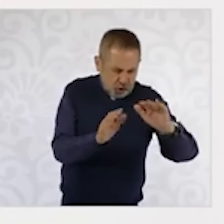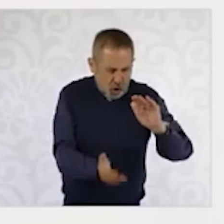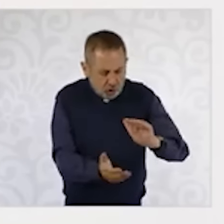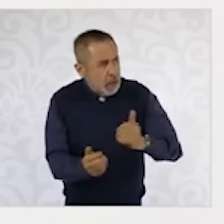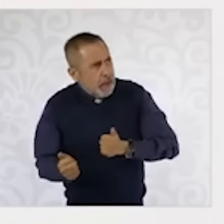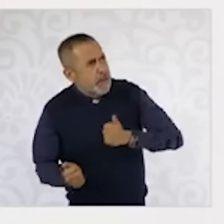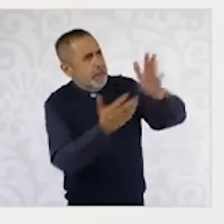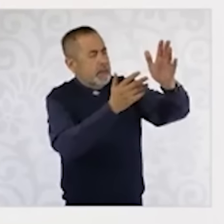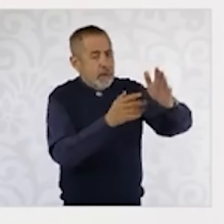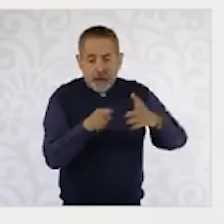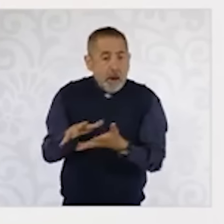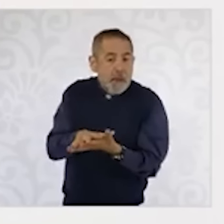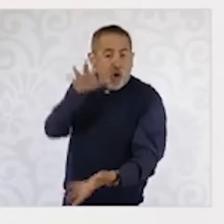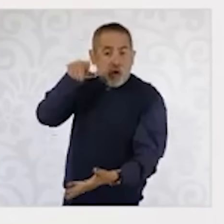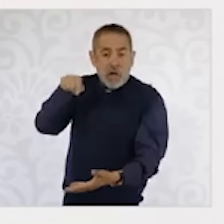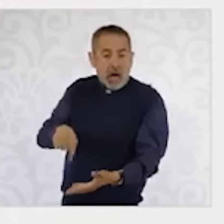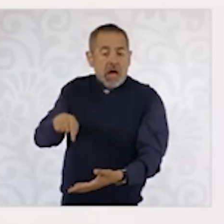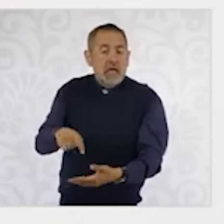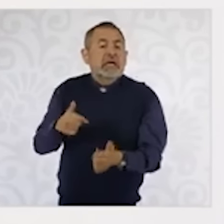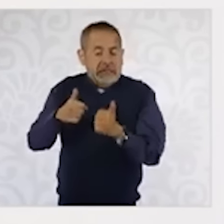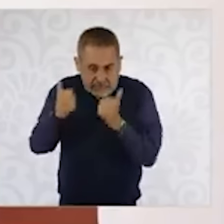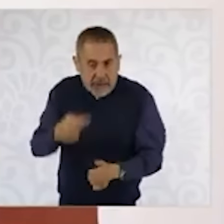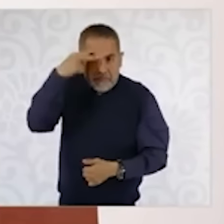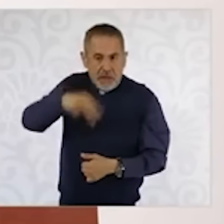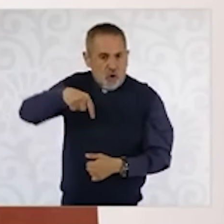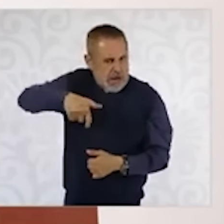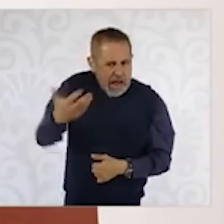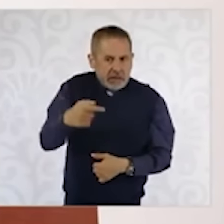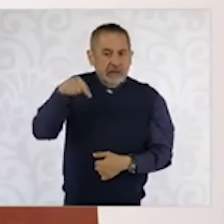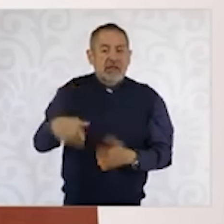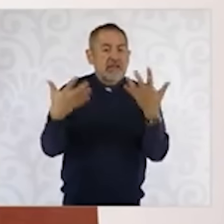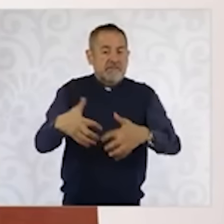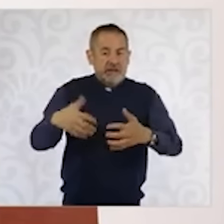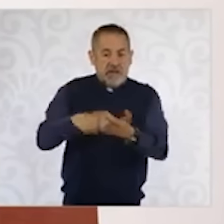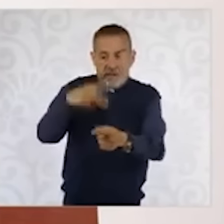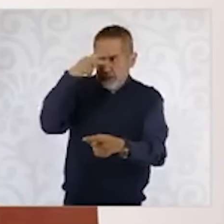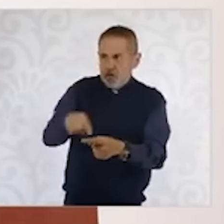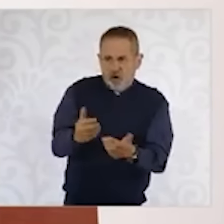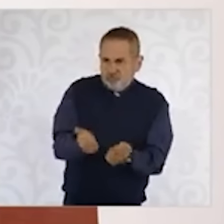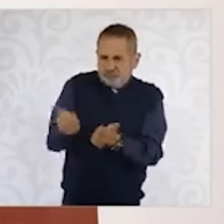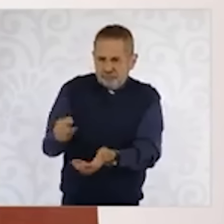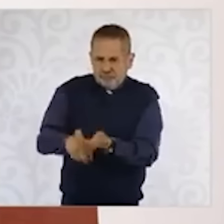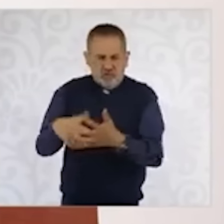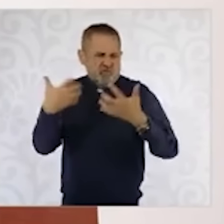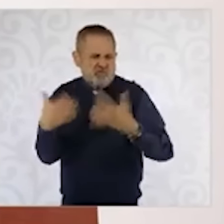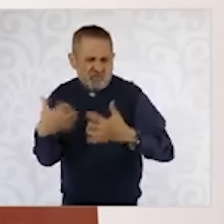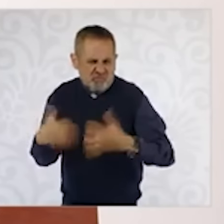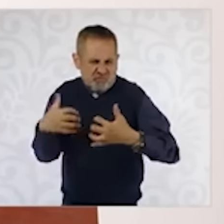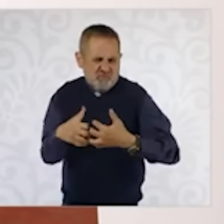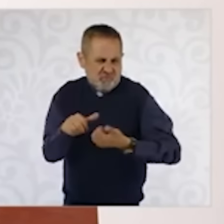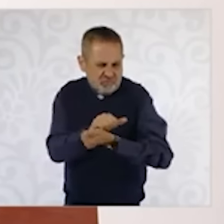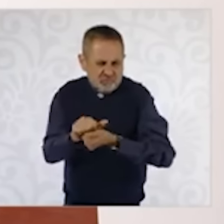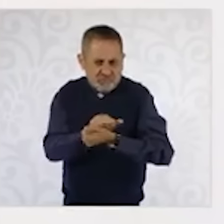se quede en México que las refinerías mexicanas funcionen bien y que